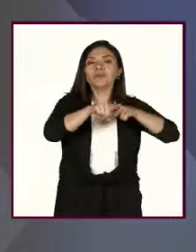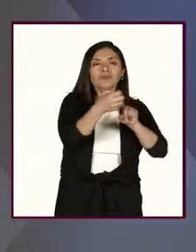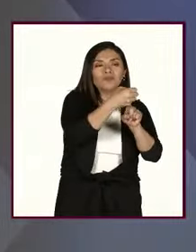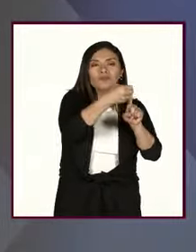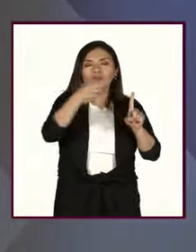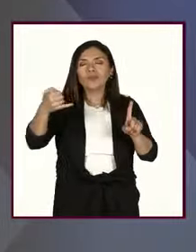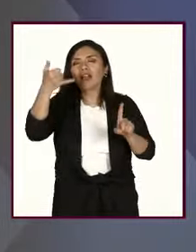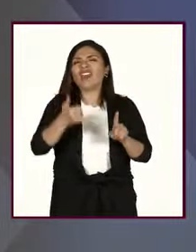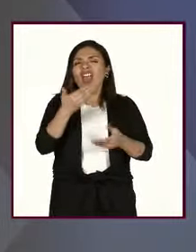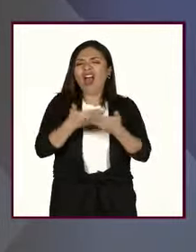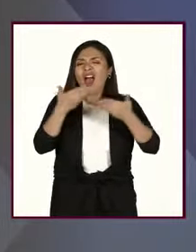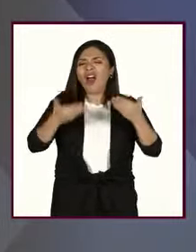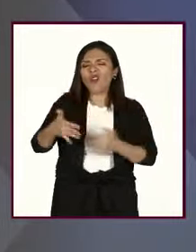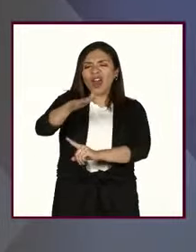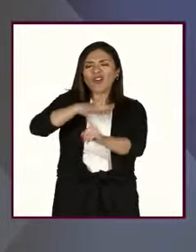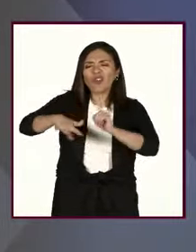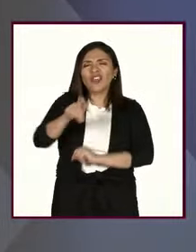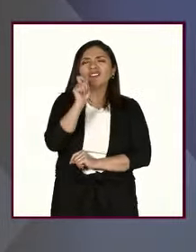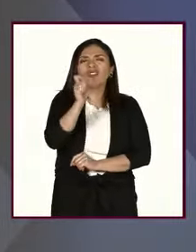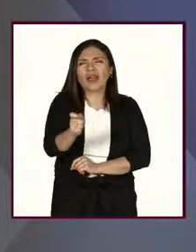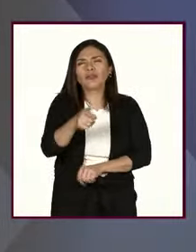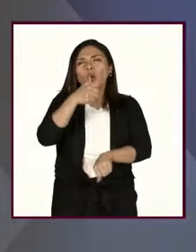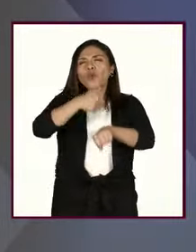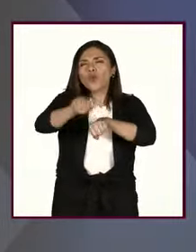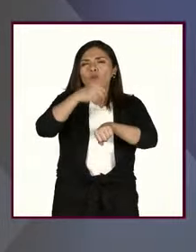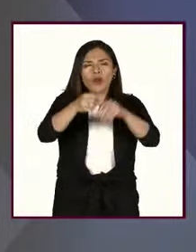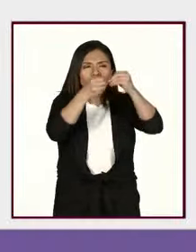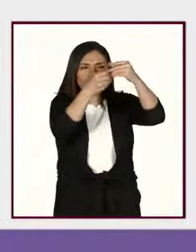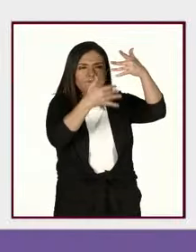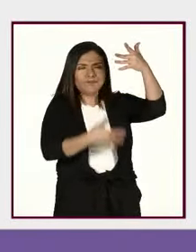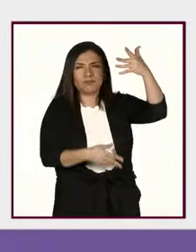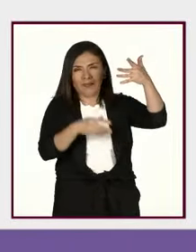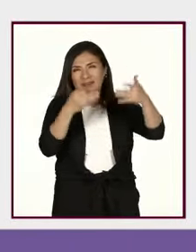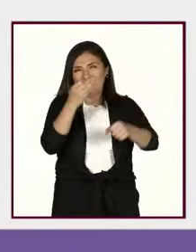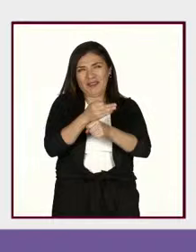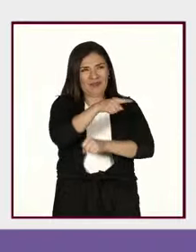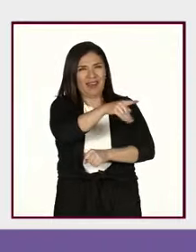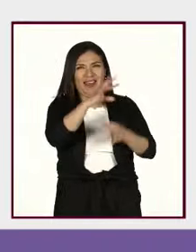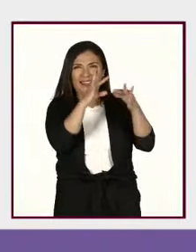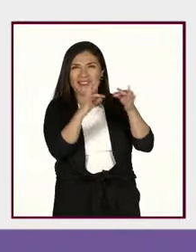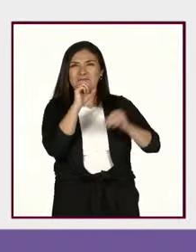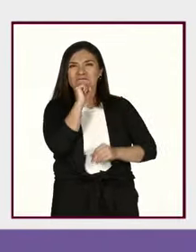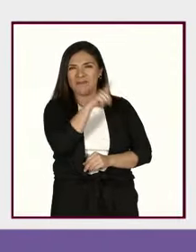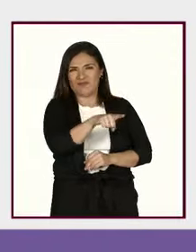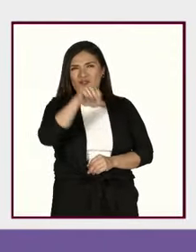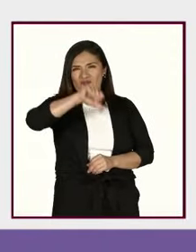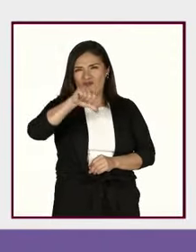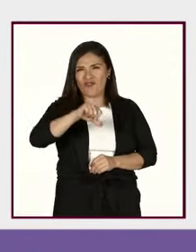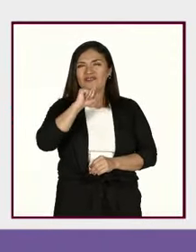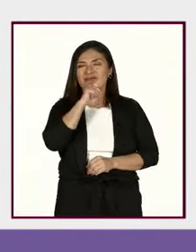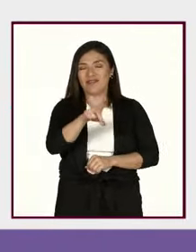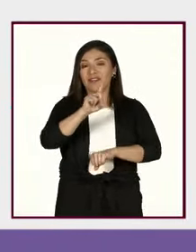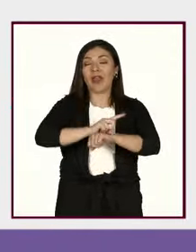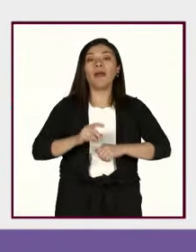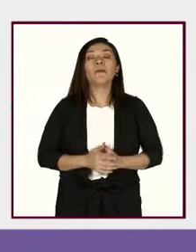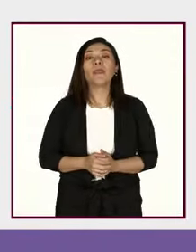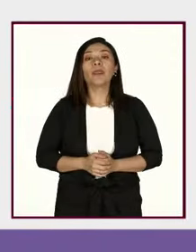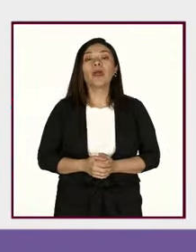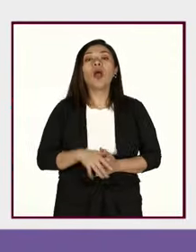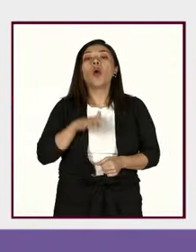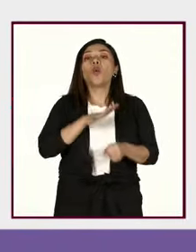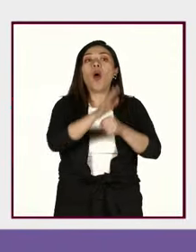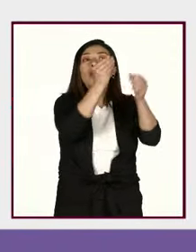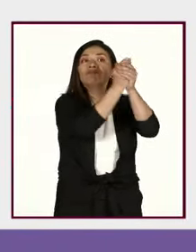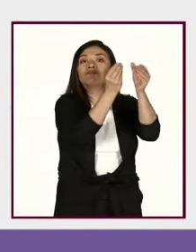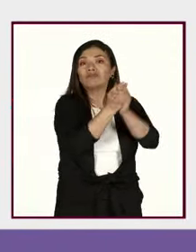panorama actual que básicamente son las cifras y datos que nos ha dado Anabel a lo largo de esta presentación. Los tipos de